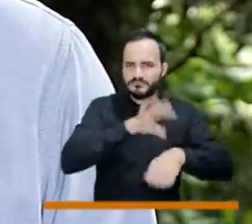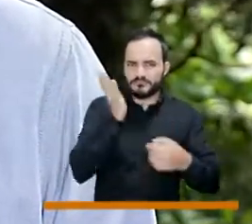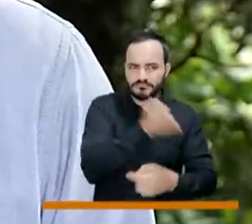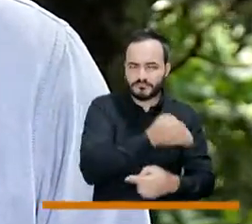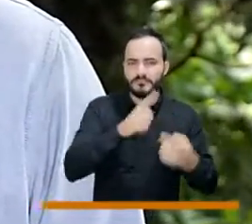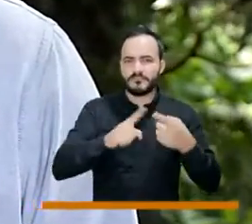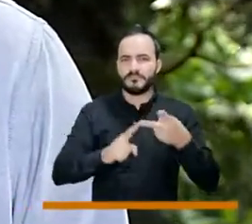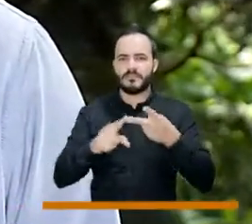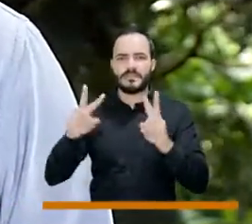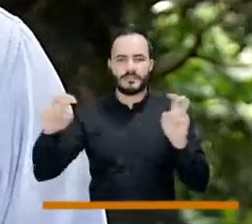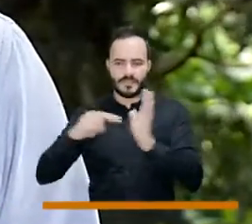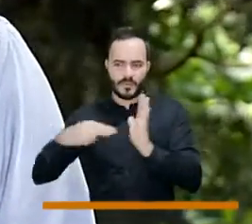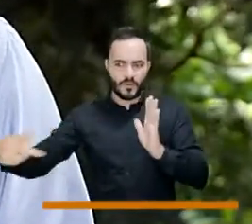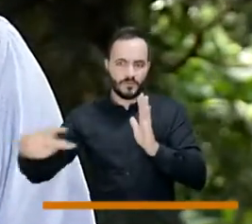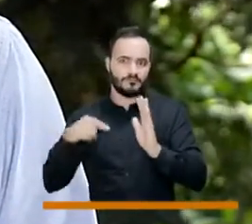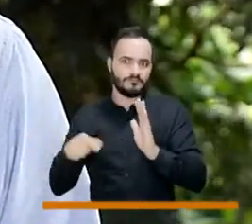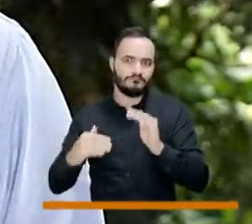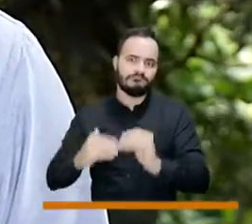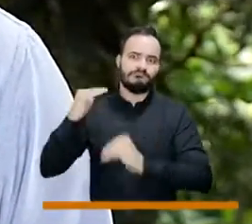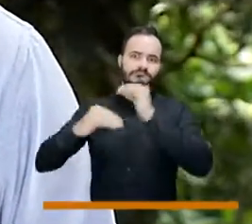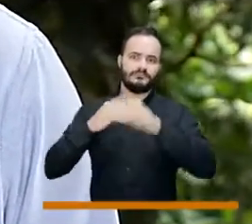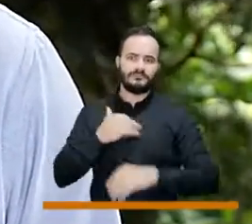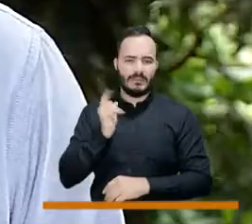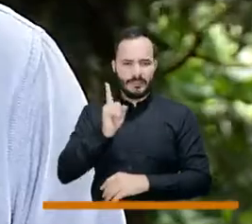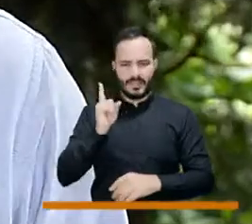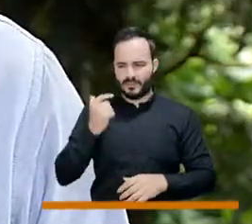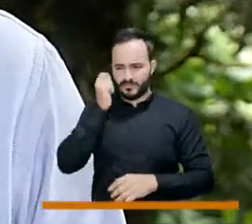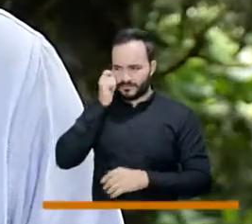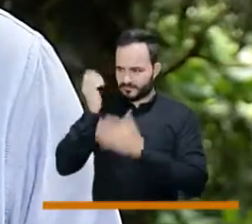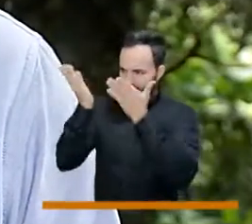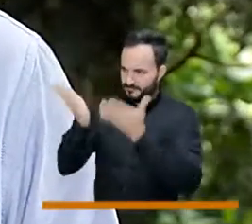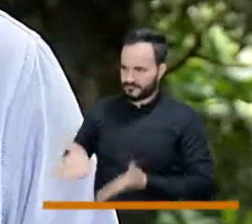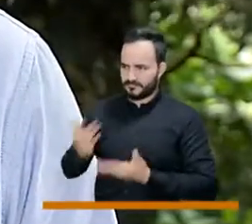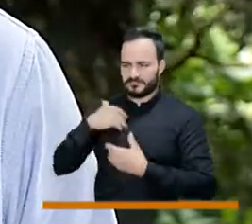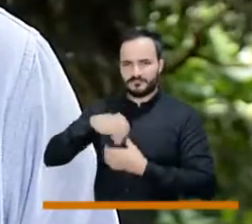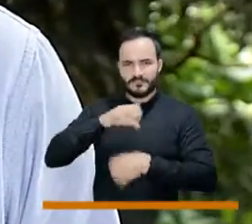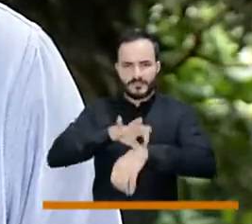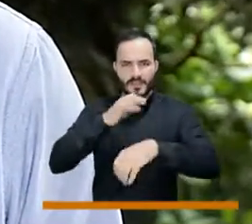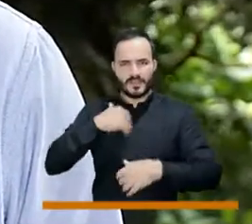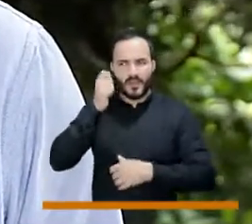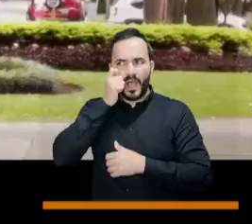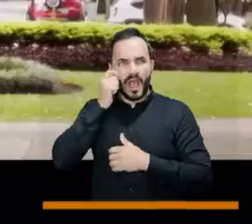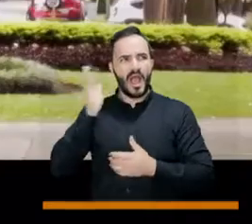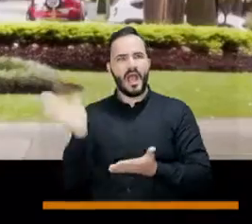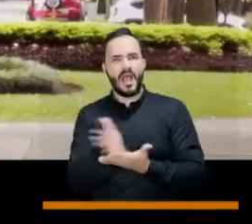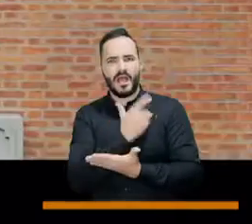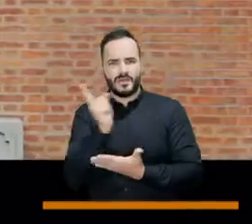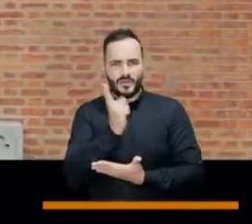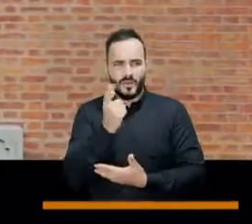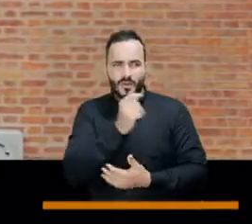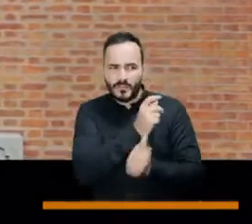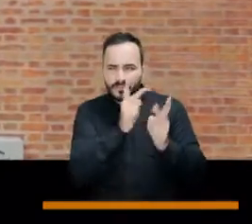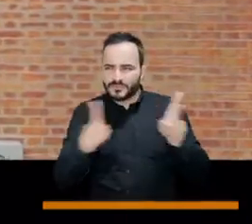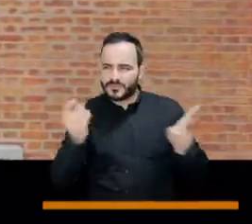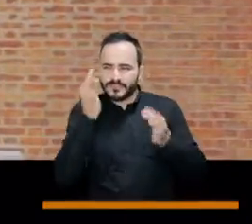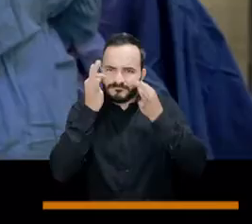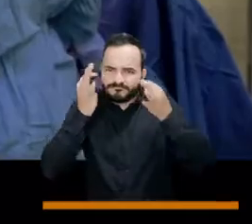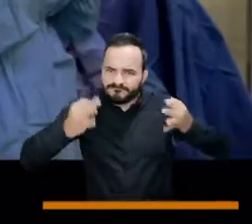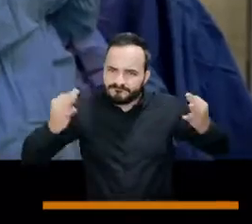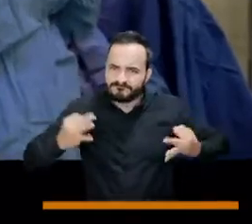tecnológicos y el retomar la conciencia humanística en la formación del médico. Creo que es fundamental en el área